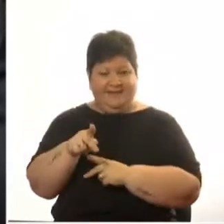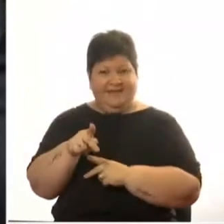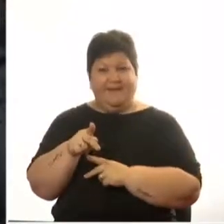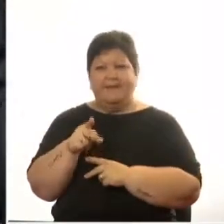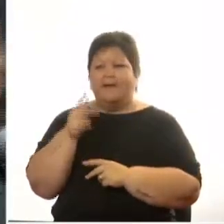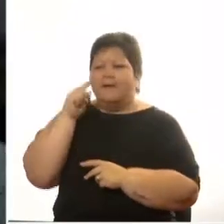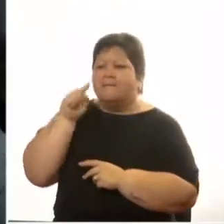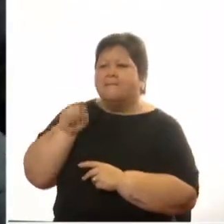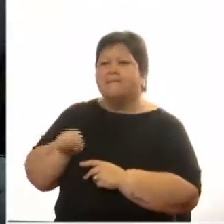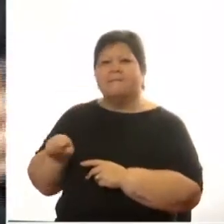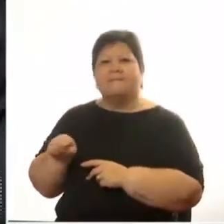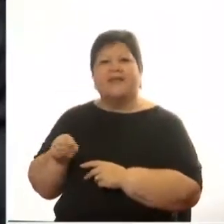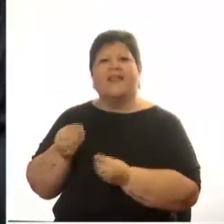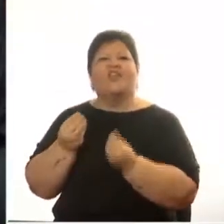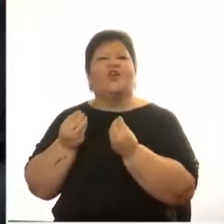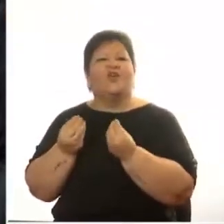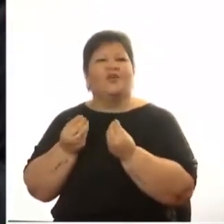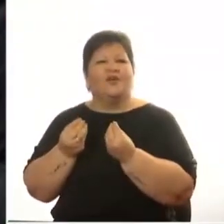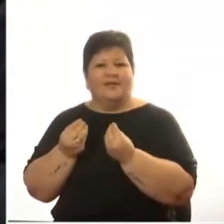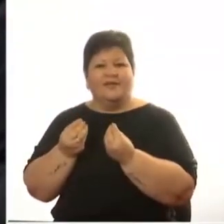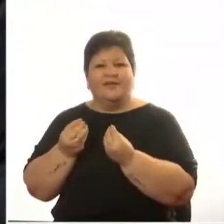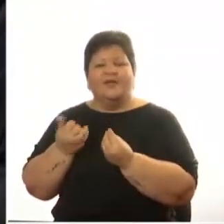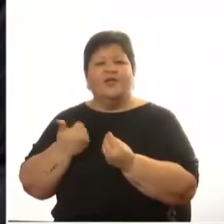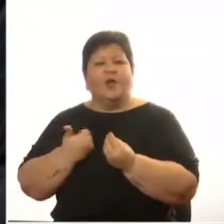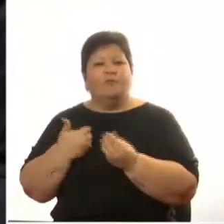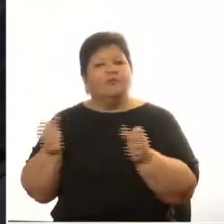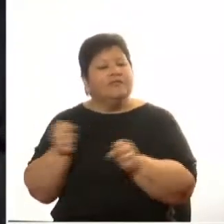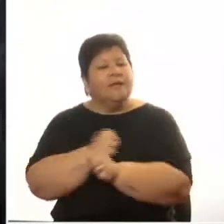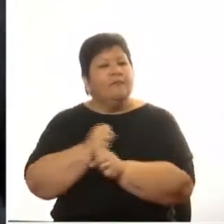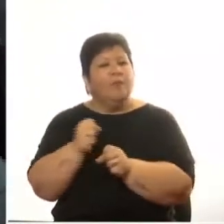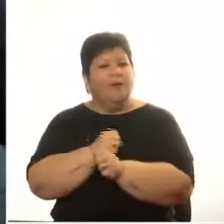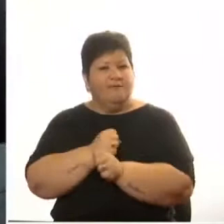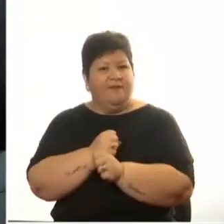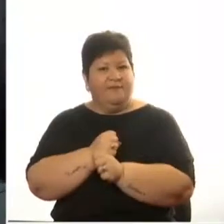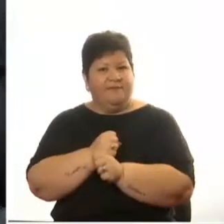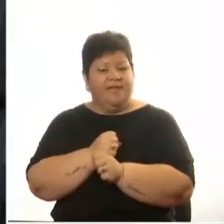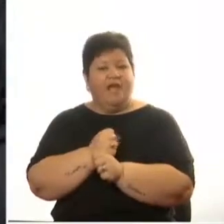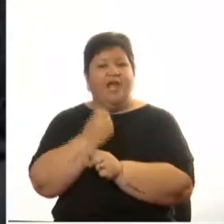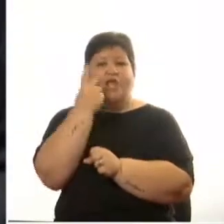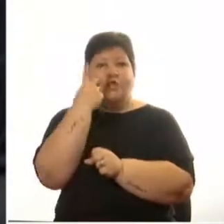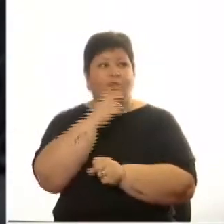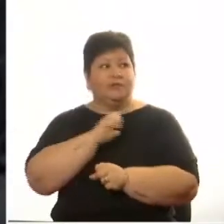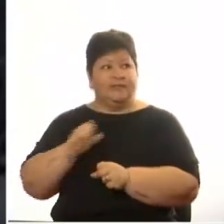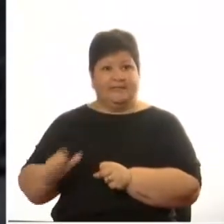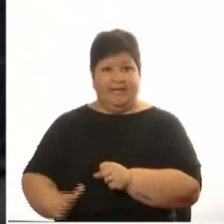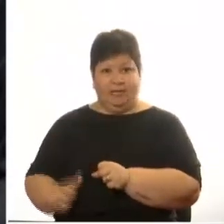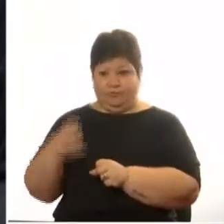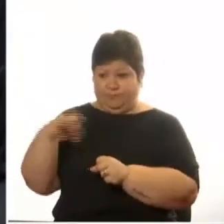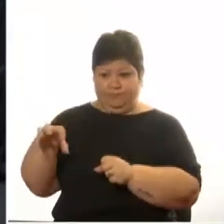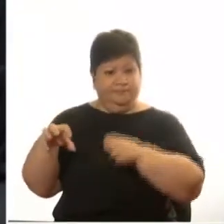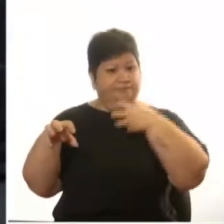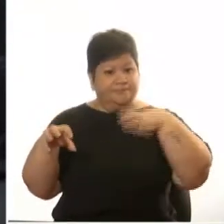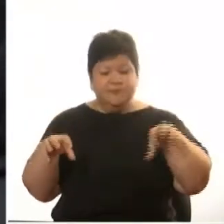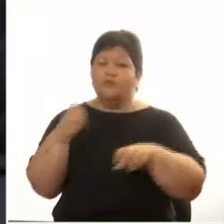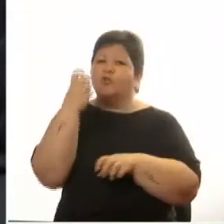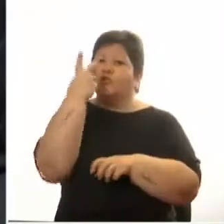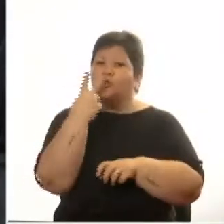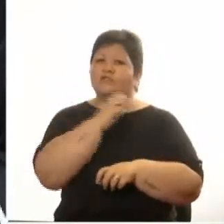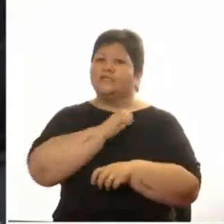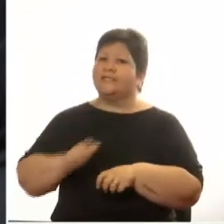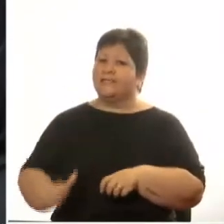y se aprueba con el voto de Uruguay la creación de dos estados y eso es bueno saberlo son dos estados